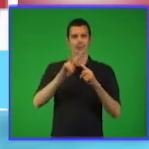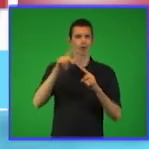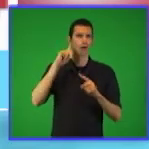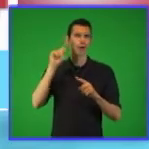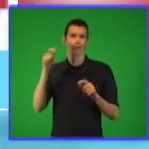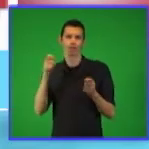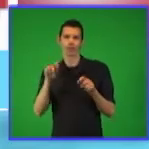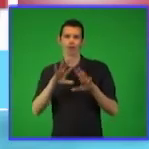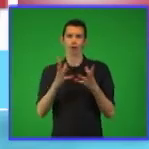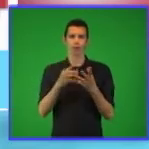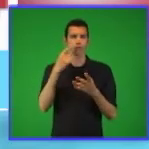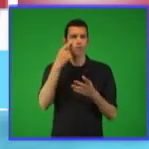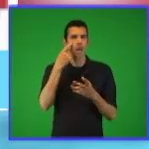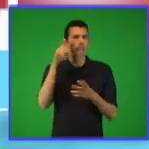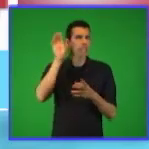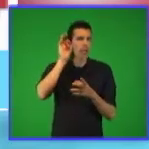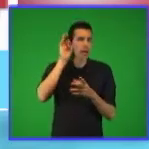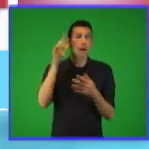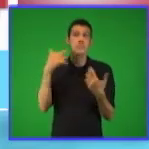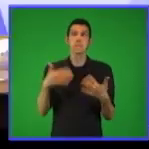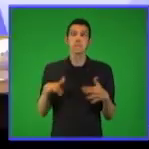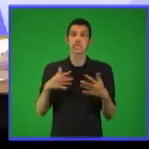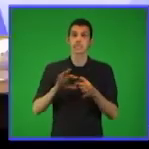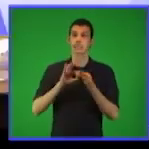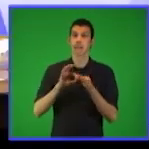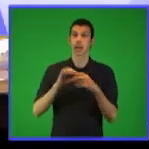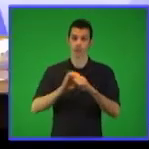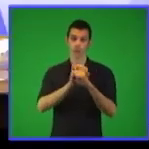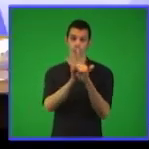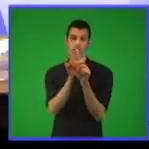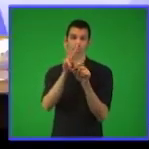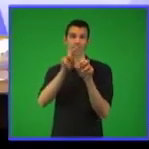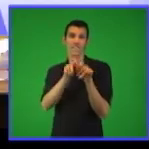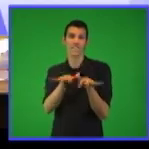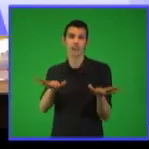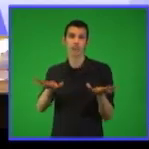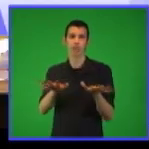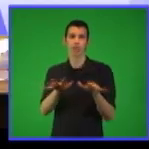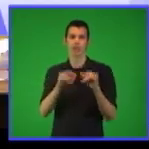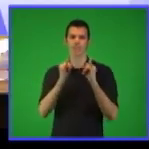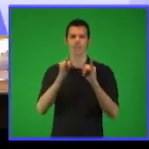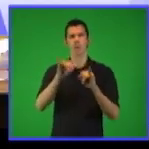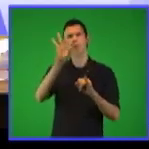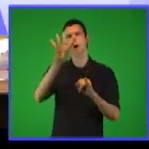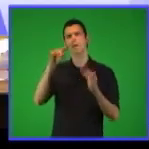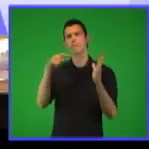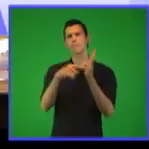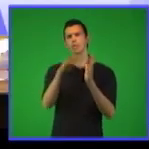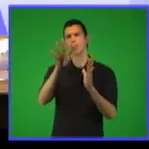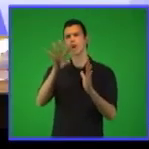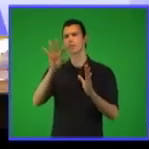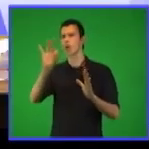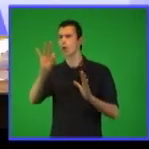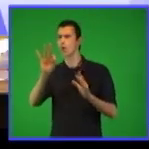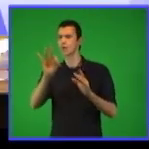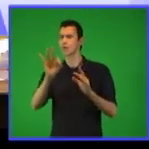es de 4,48. ¿Qué significa? Este dato que le estoy dando, que es el momento en que